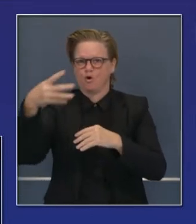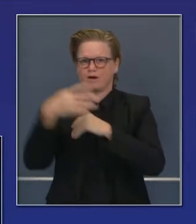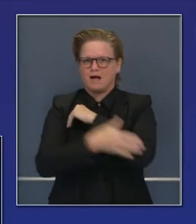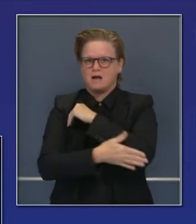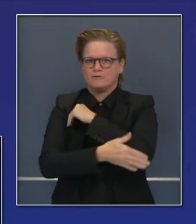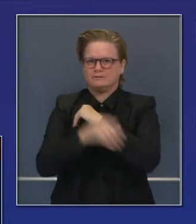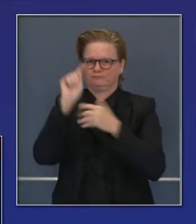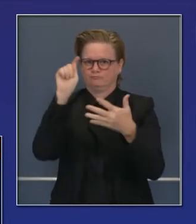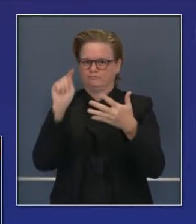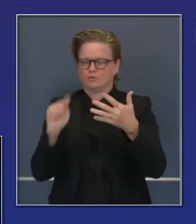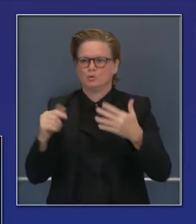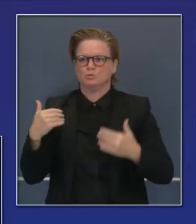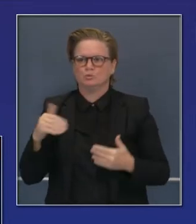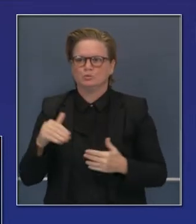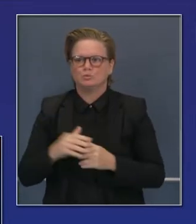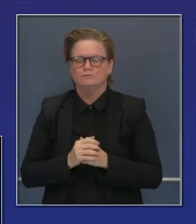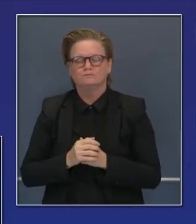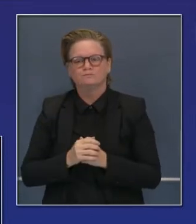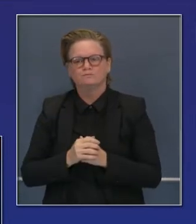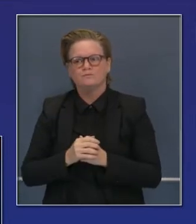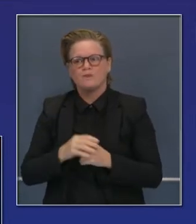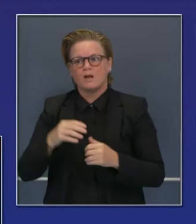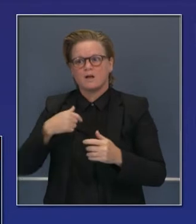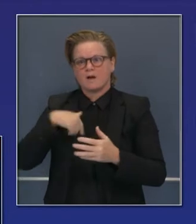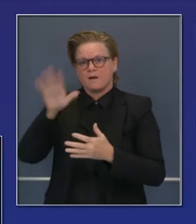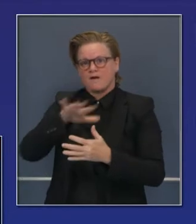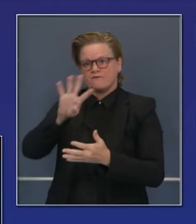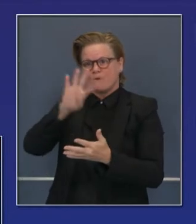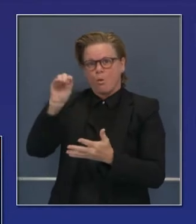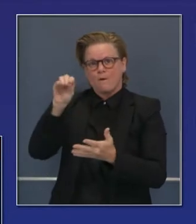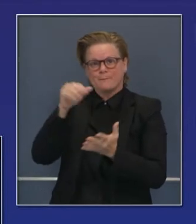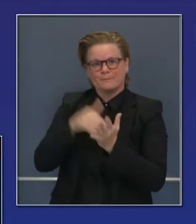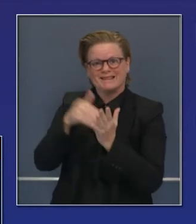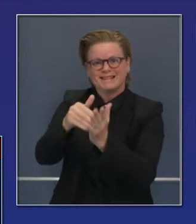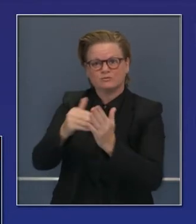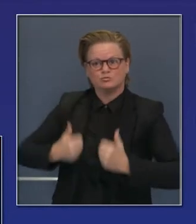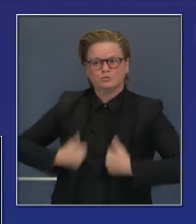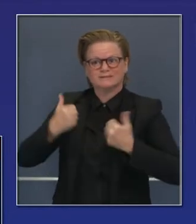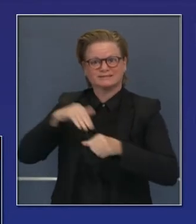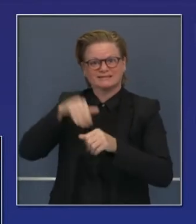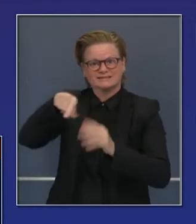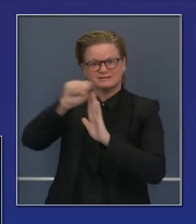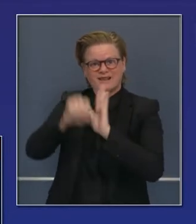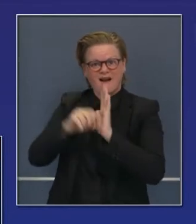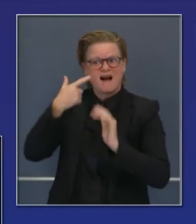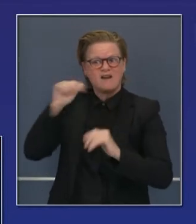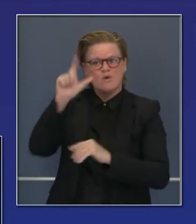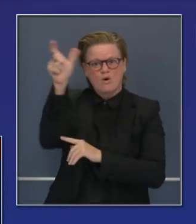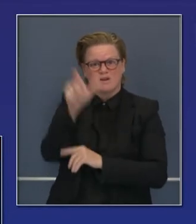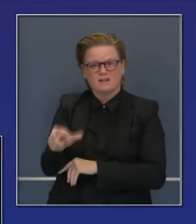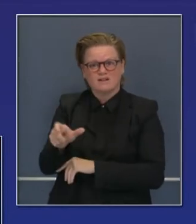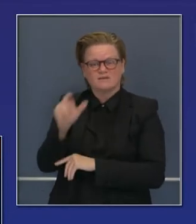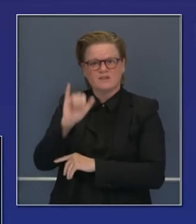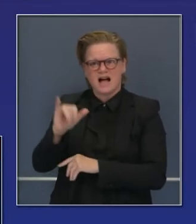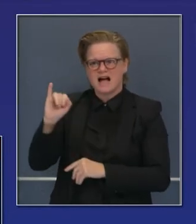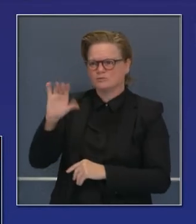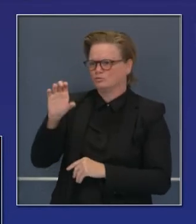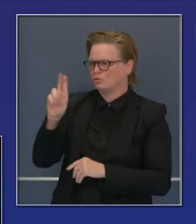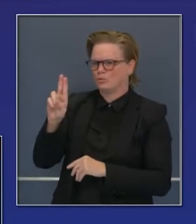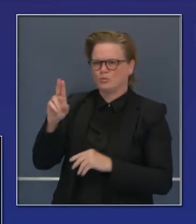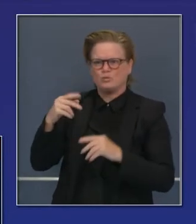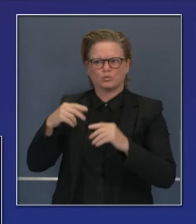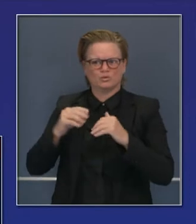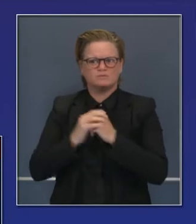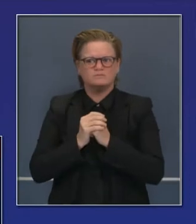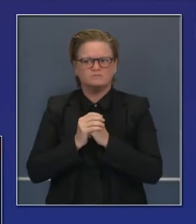regiones, donde estamos 40 millones de nosotros, californianos. La capacidad en todas estas regiones a finales del